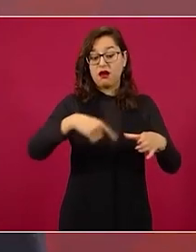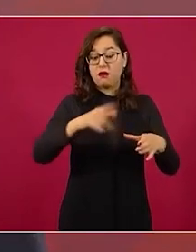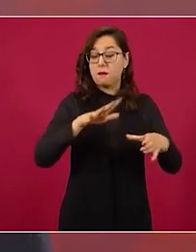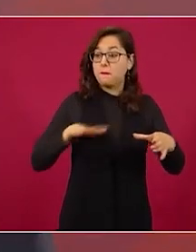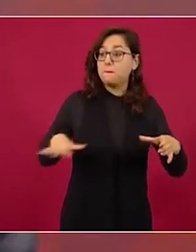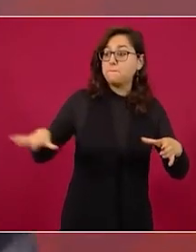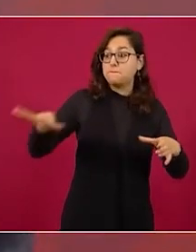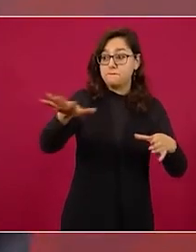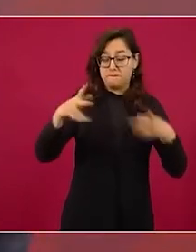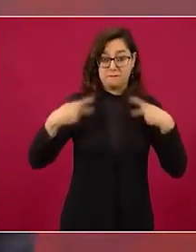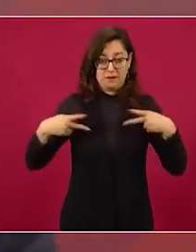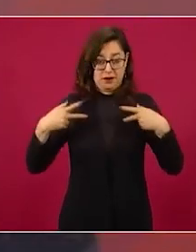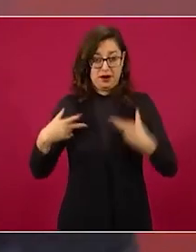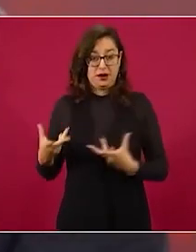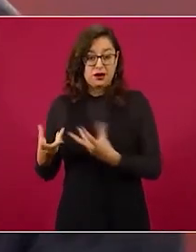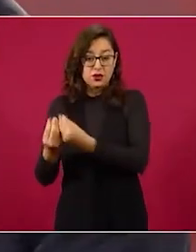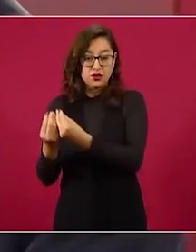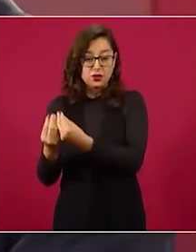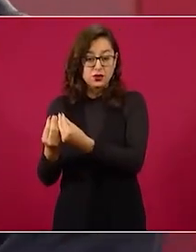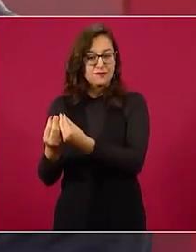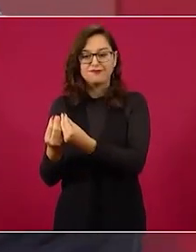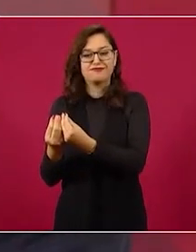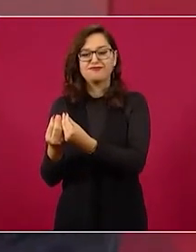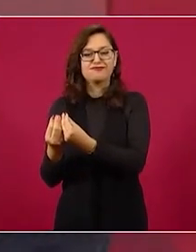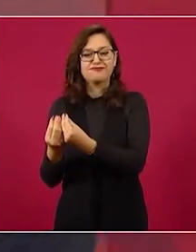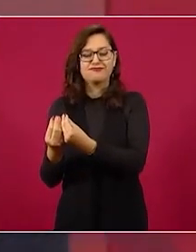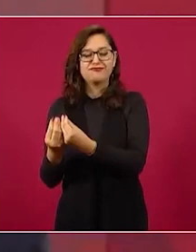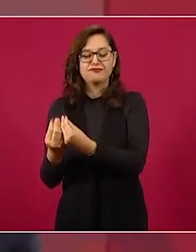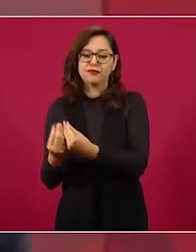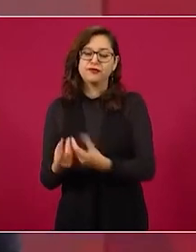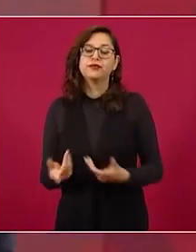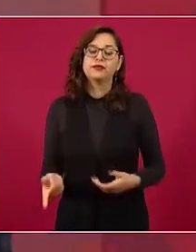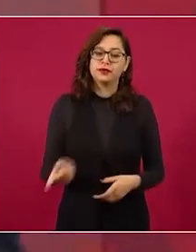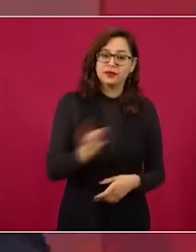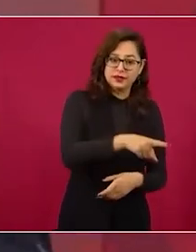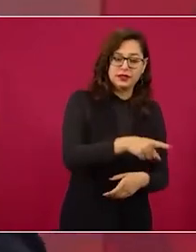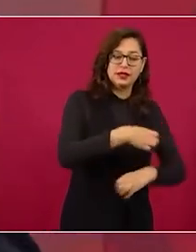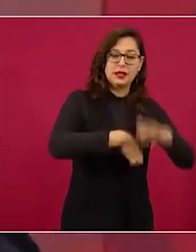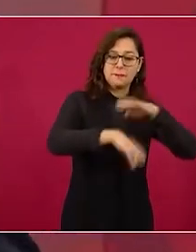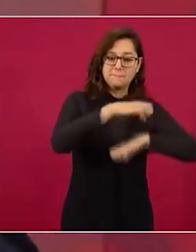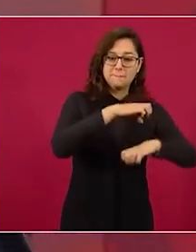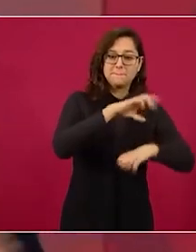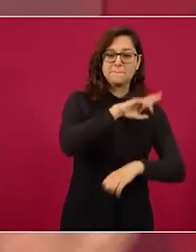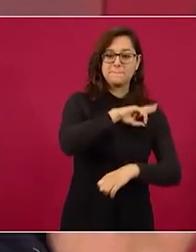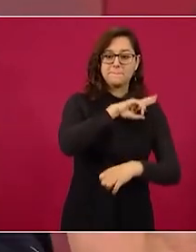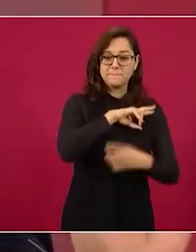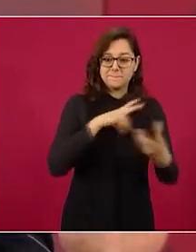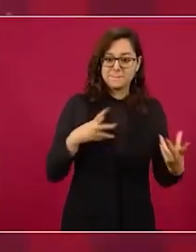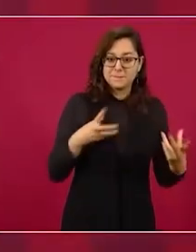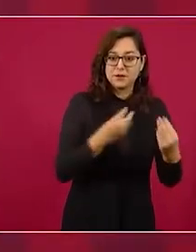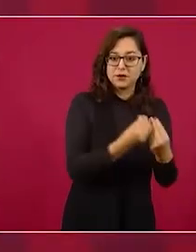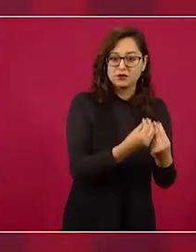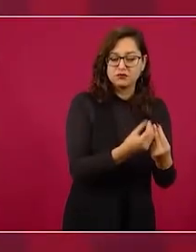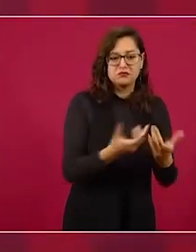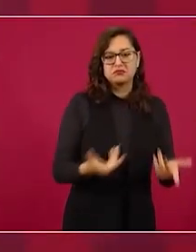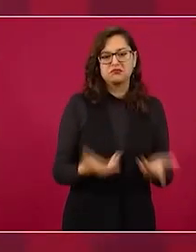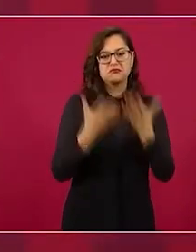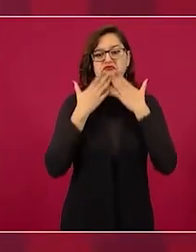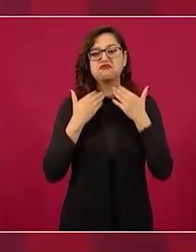interesen y representan a intereses creados entonces no hay ningún problema